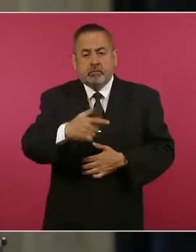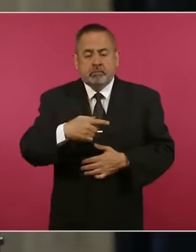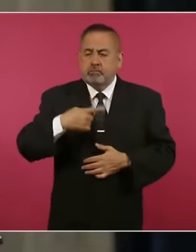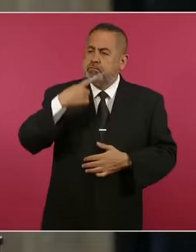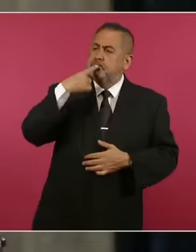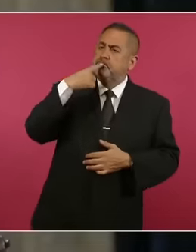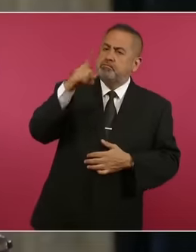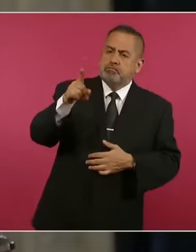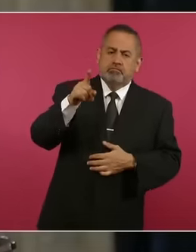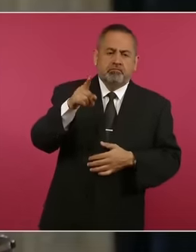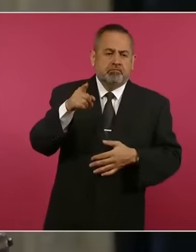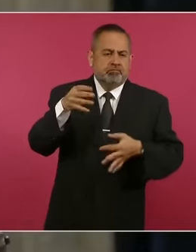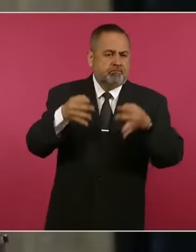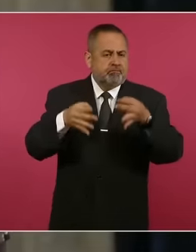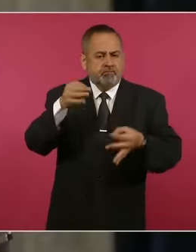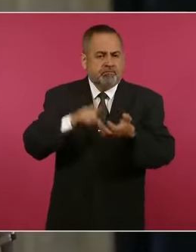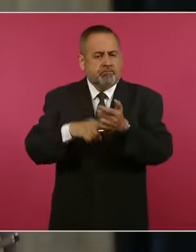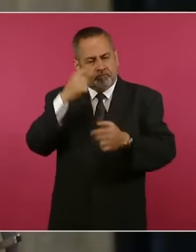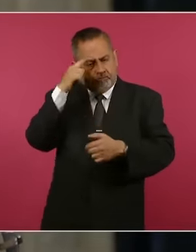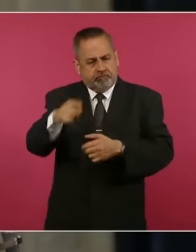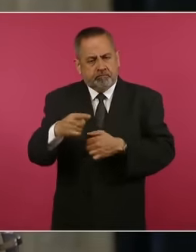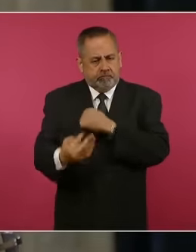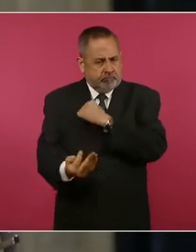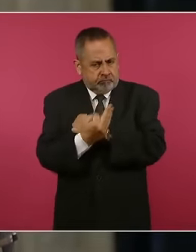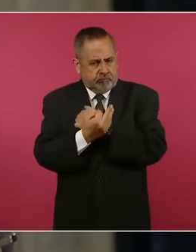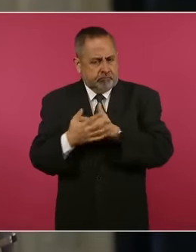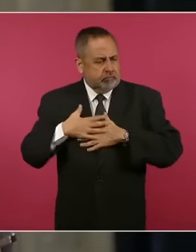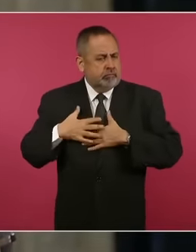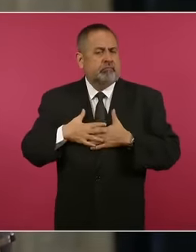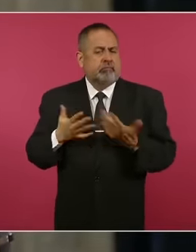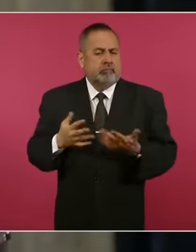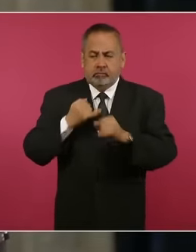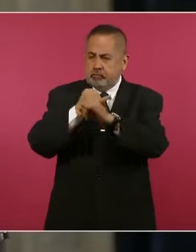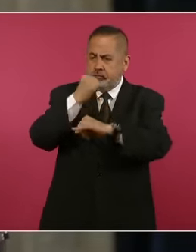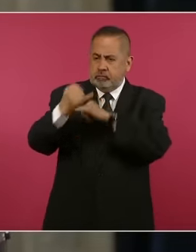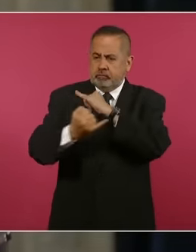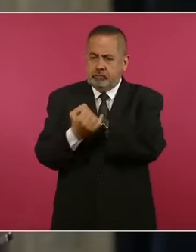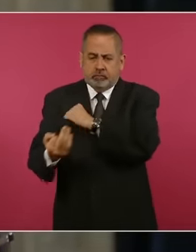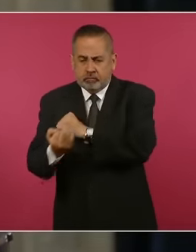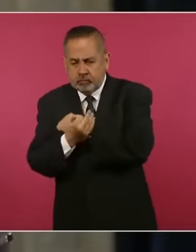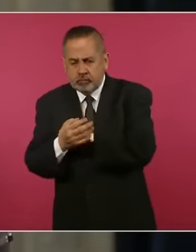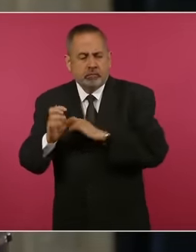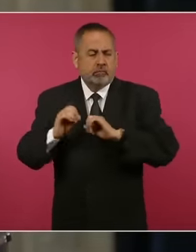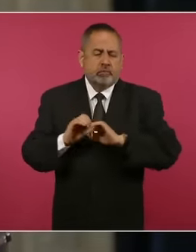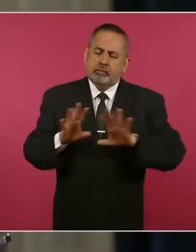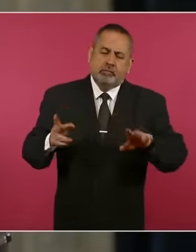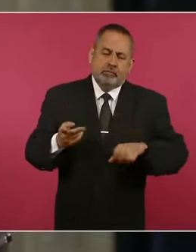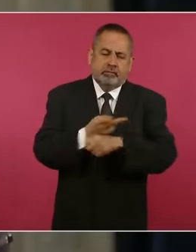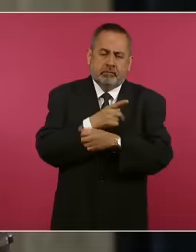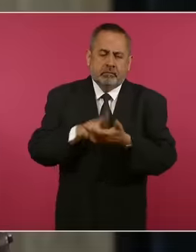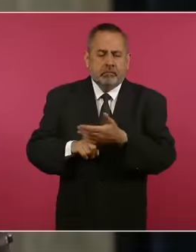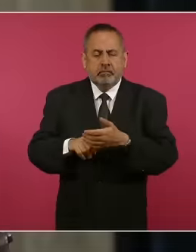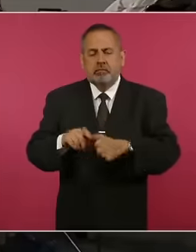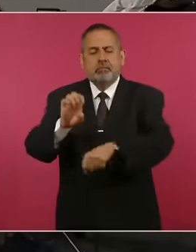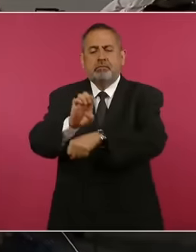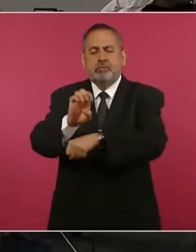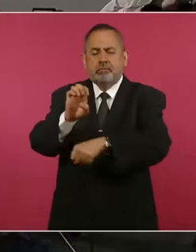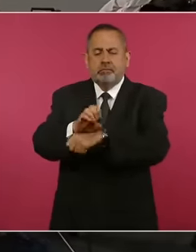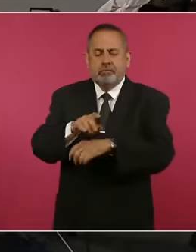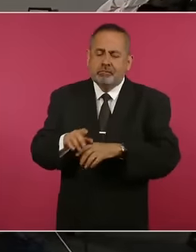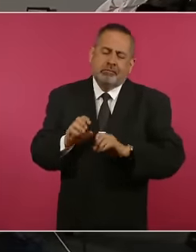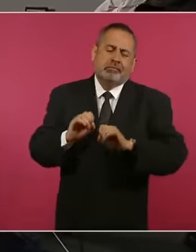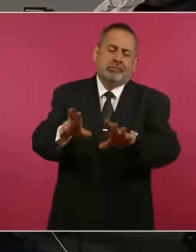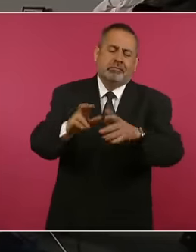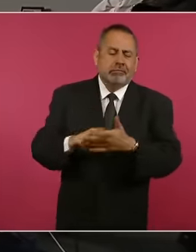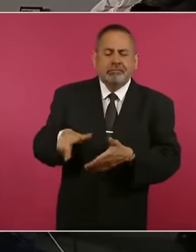acción jurídica para defender esto ante las instancias internacionales o si consideran que Ecuador no está violando la Convención de Caracas y las